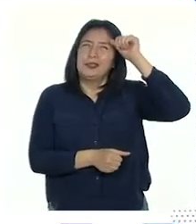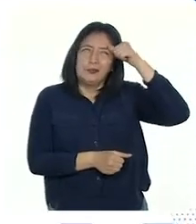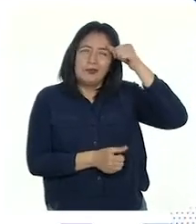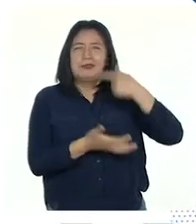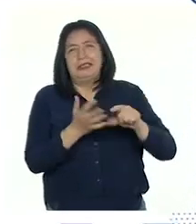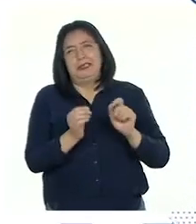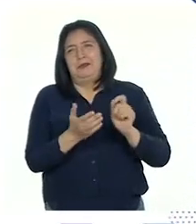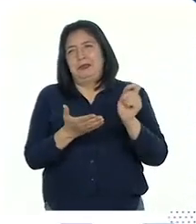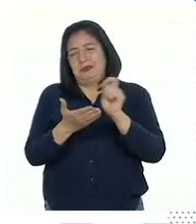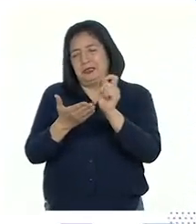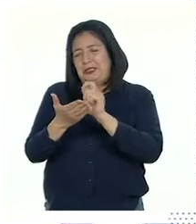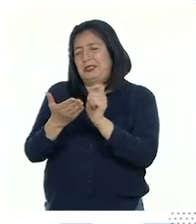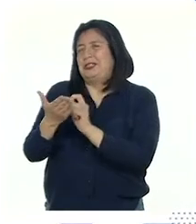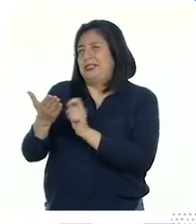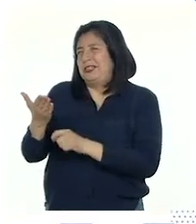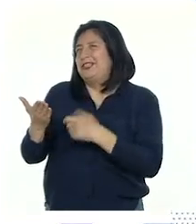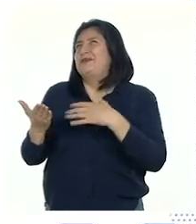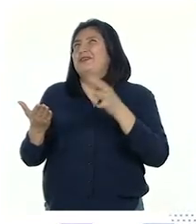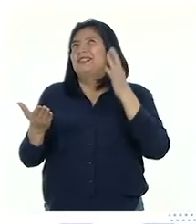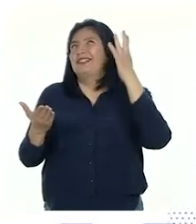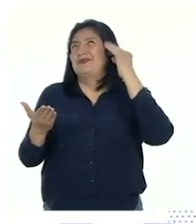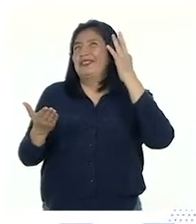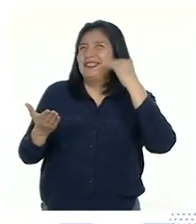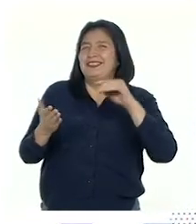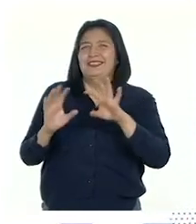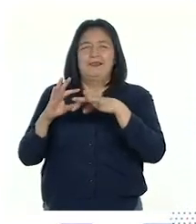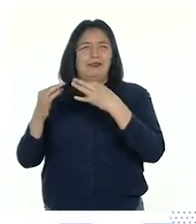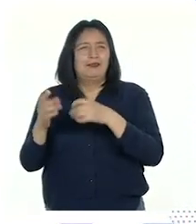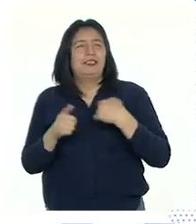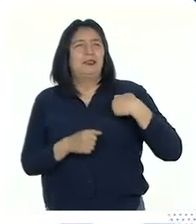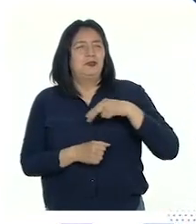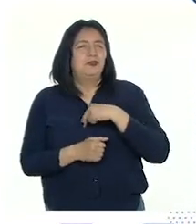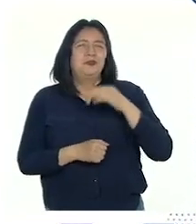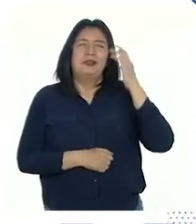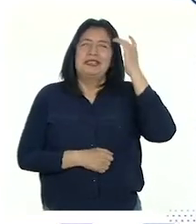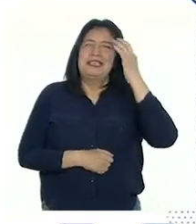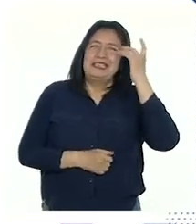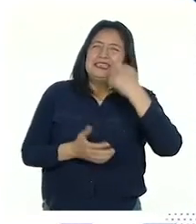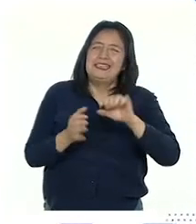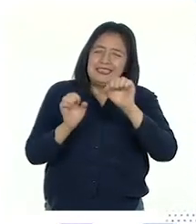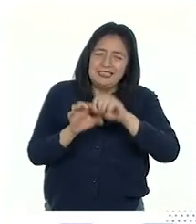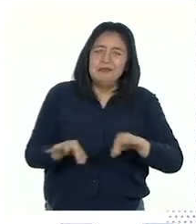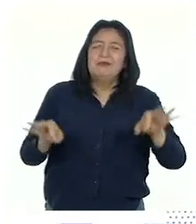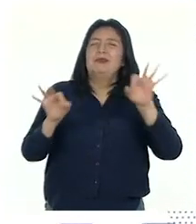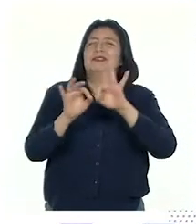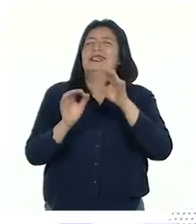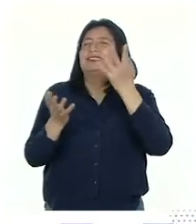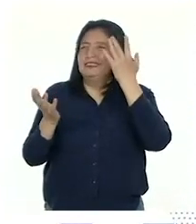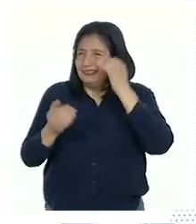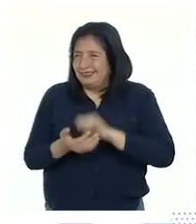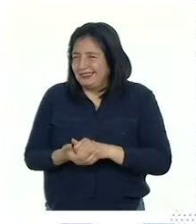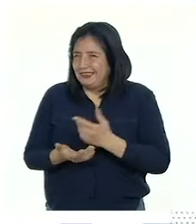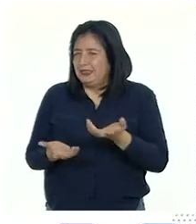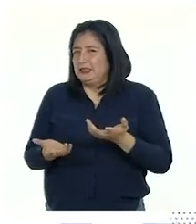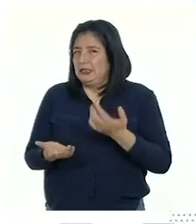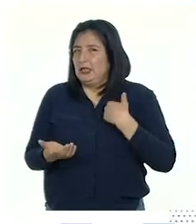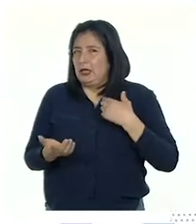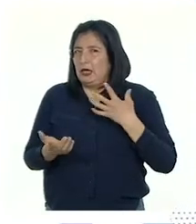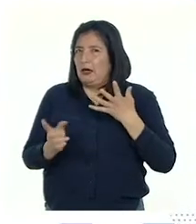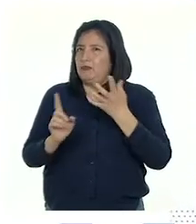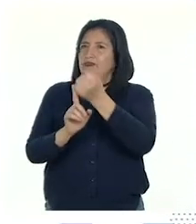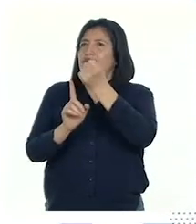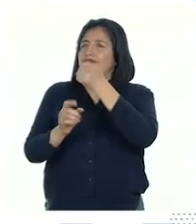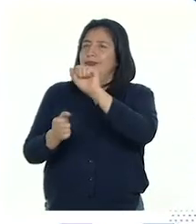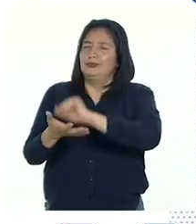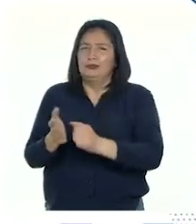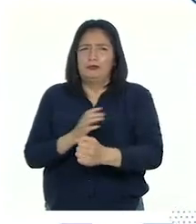y escribimos anécdotas familiares y reflexionaremos sobre la importancia de identificar nuestros logros,